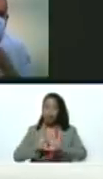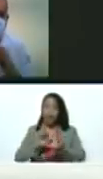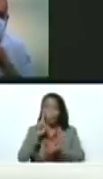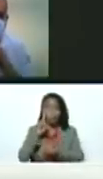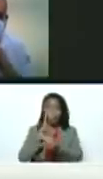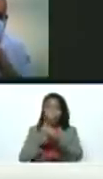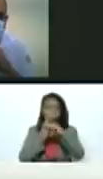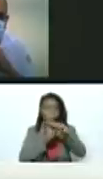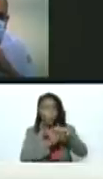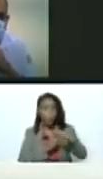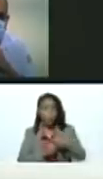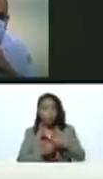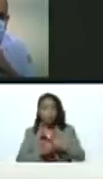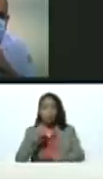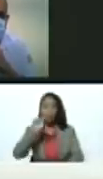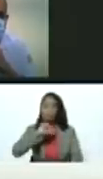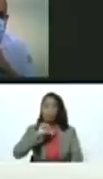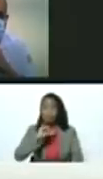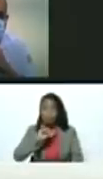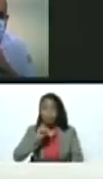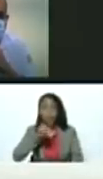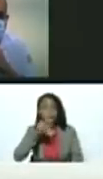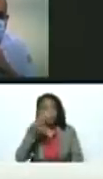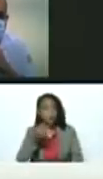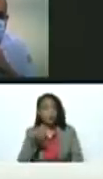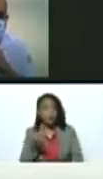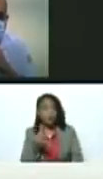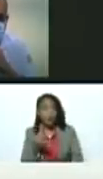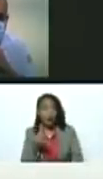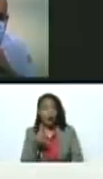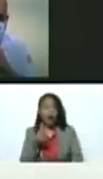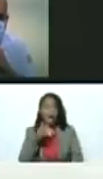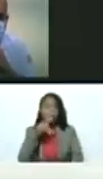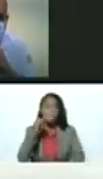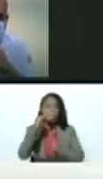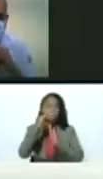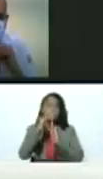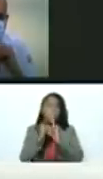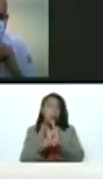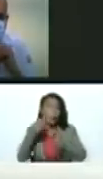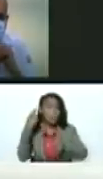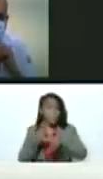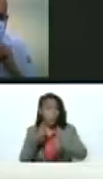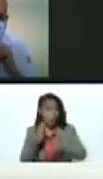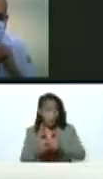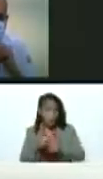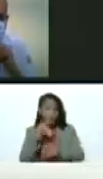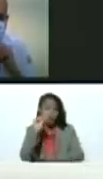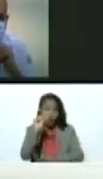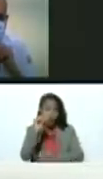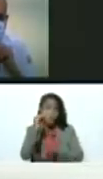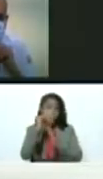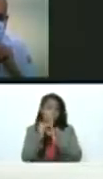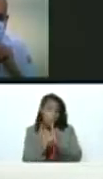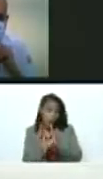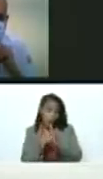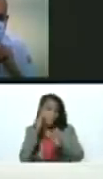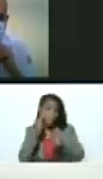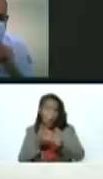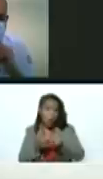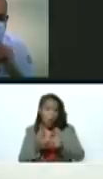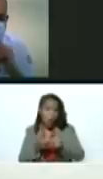Si bien es cierto que se presenta menos letal, se presenta aparentemente